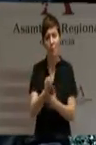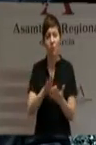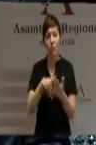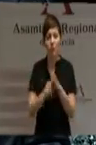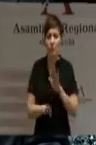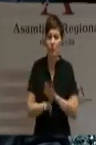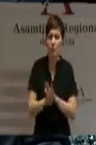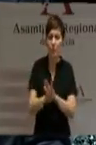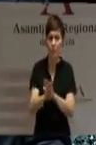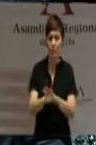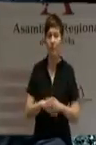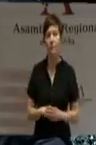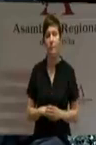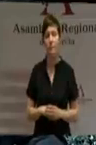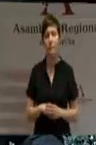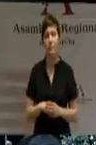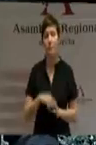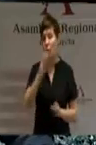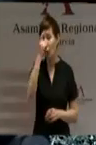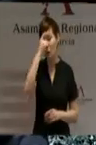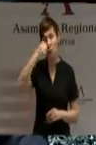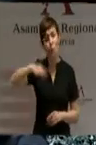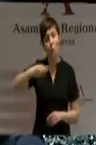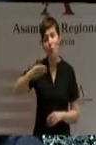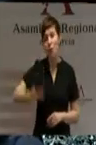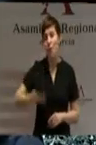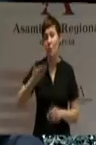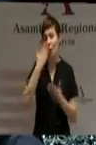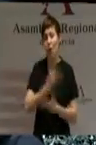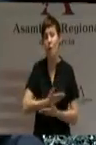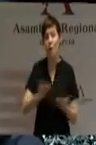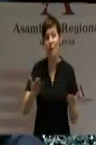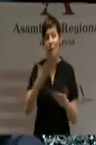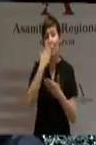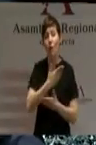confianza, solo con confianza se genera esperanza.